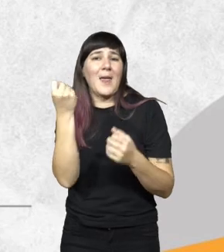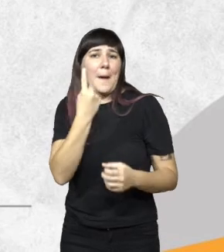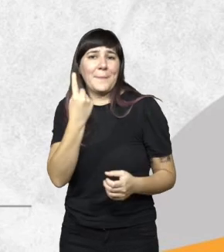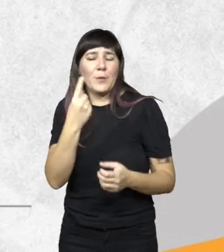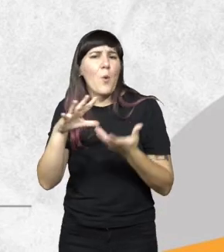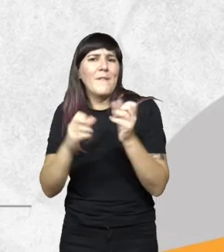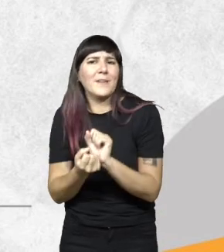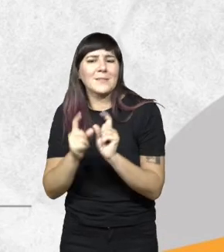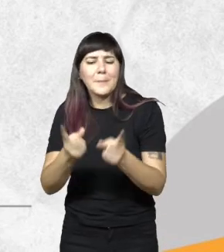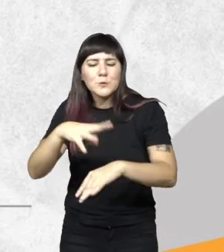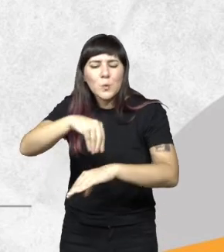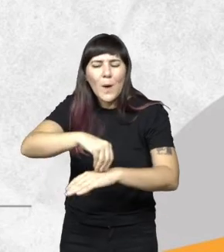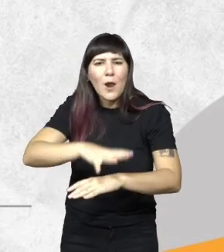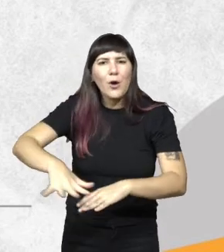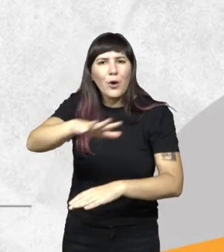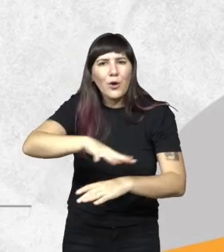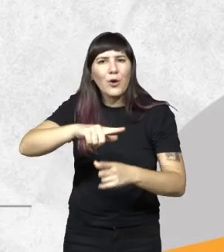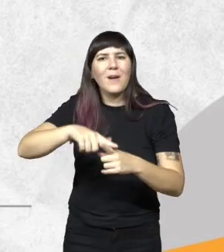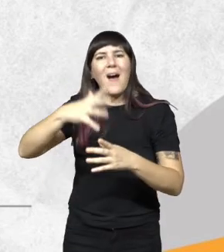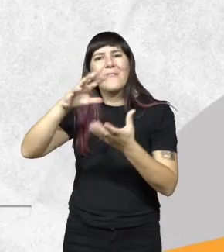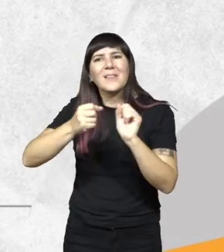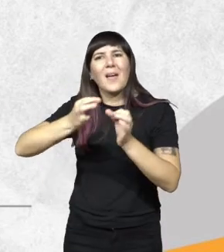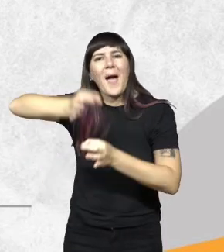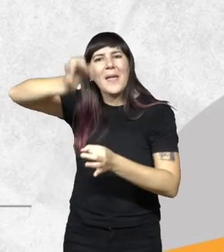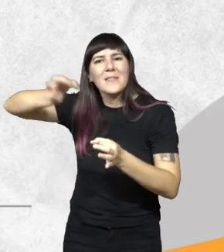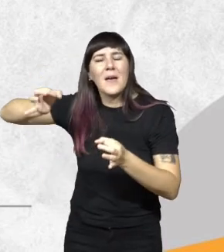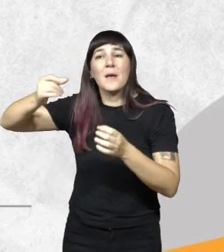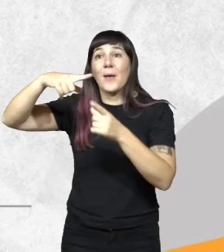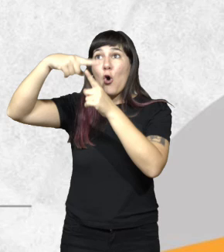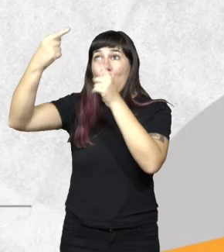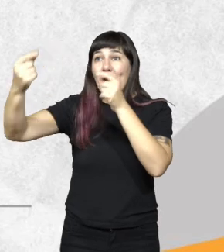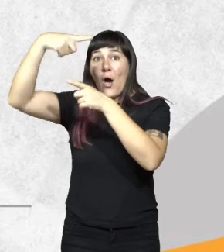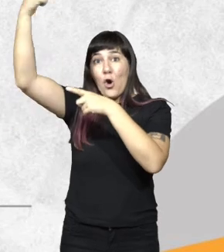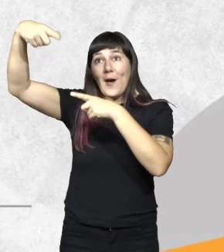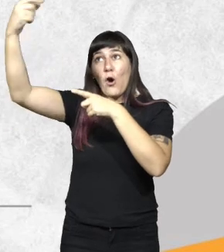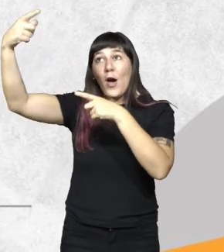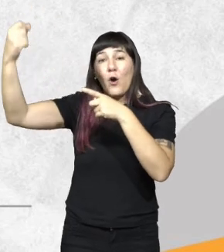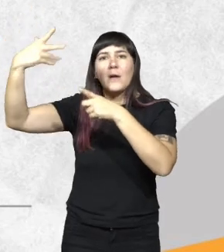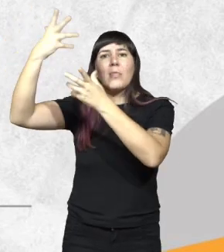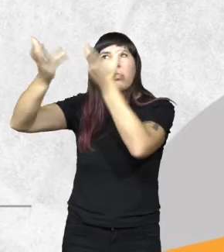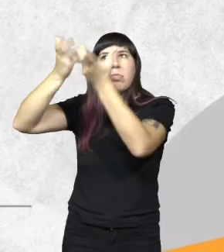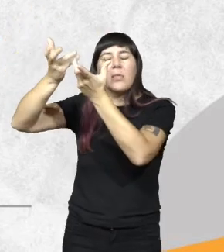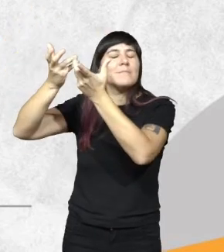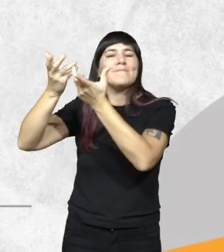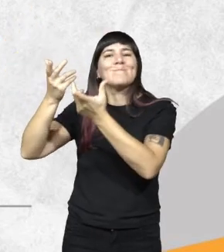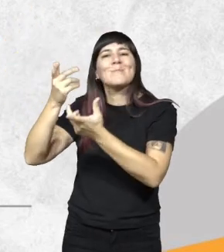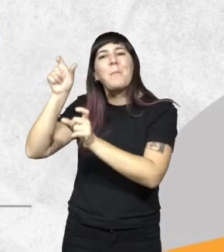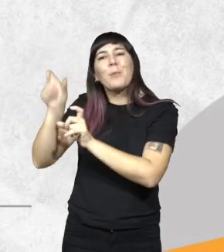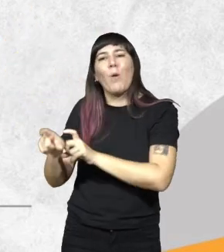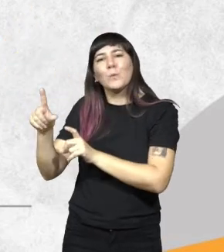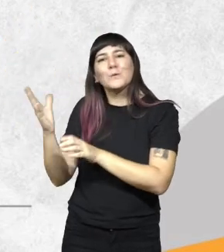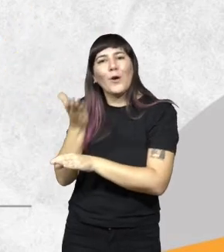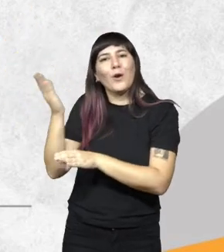afecta la productividad del suelo y al quemar el rastrojo o la hoja de la caña de azúcar que es lo que se quema el productor lo pierde y